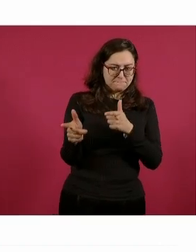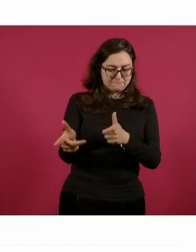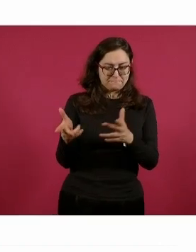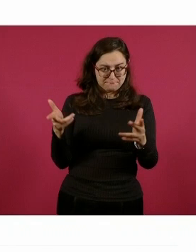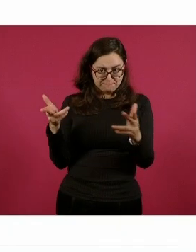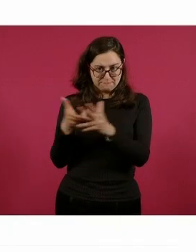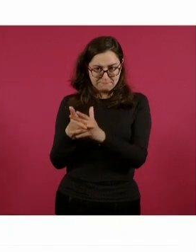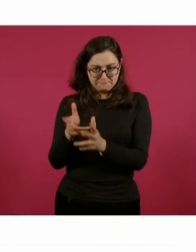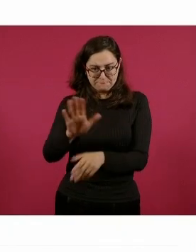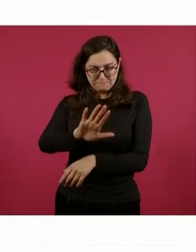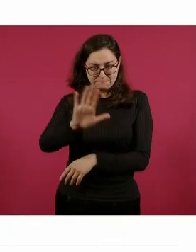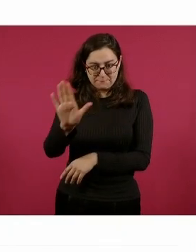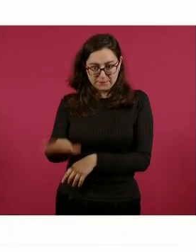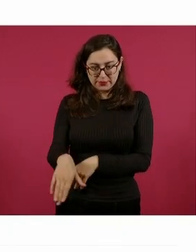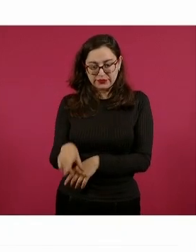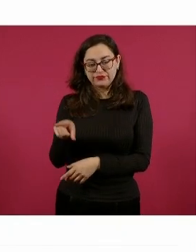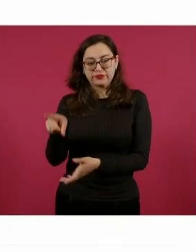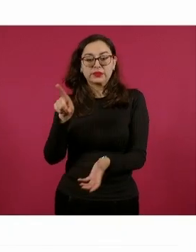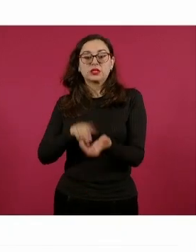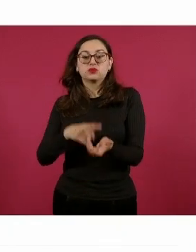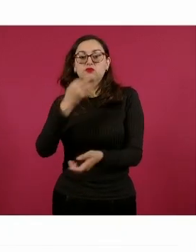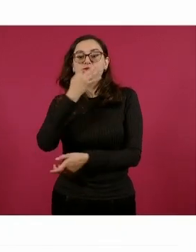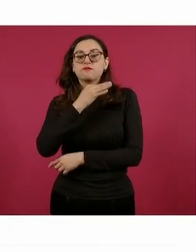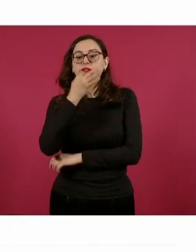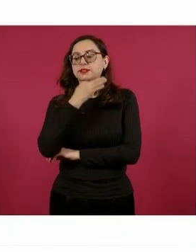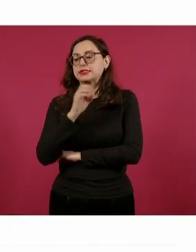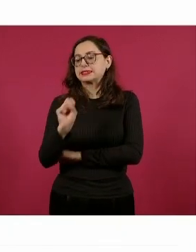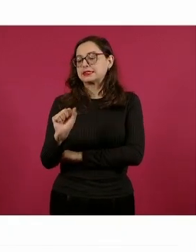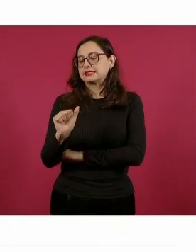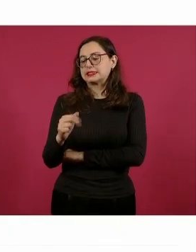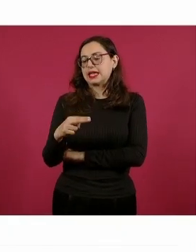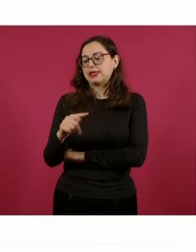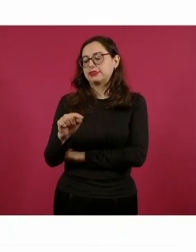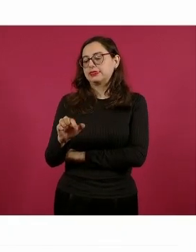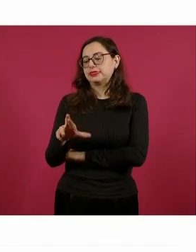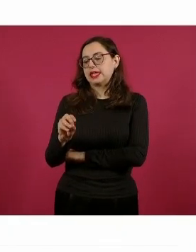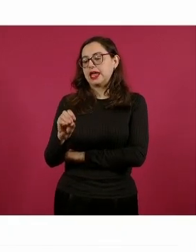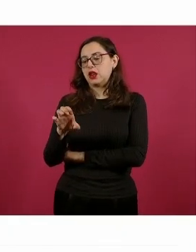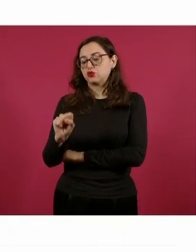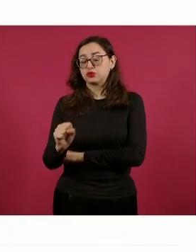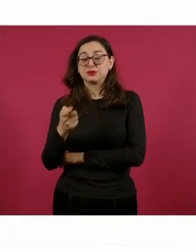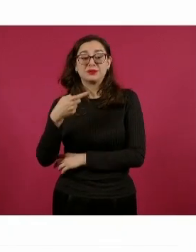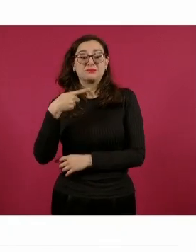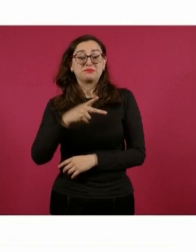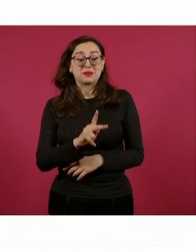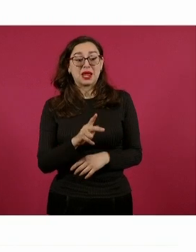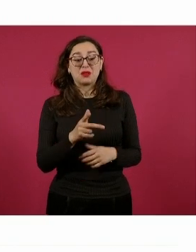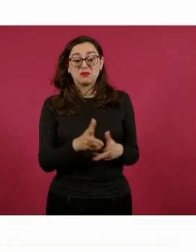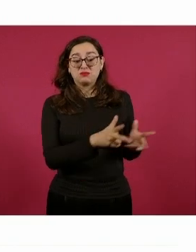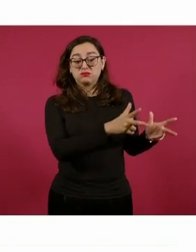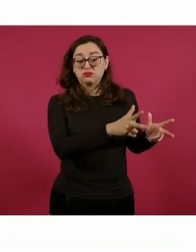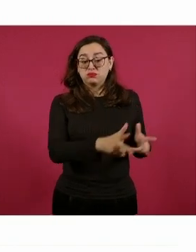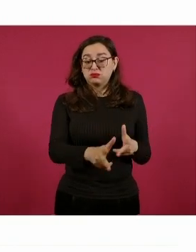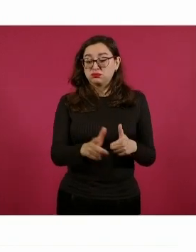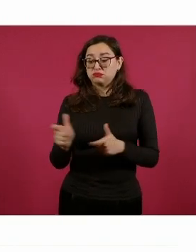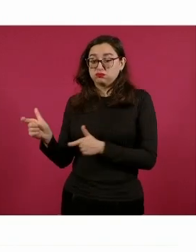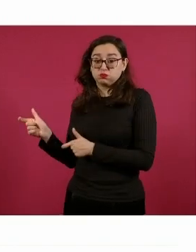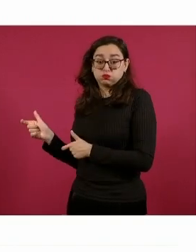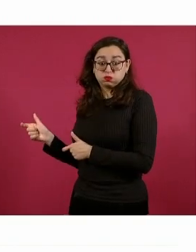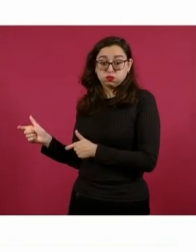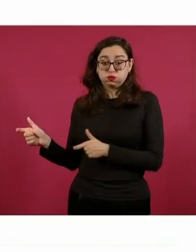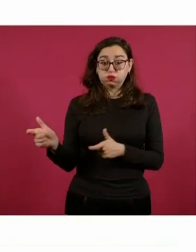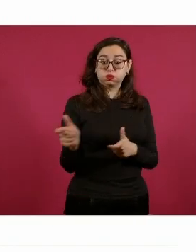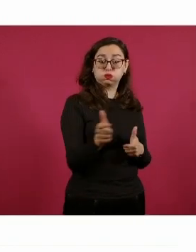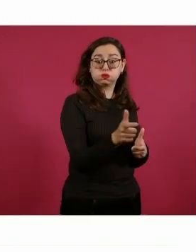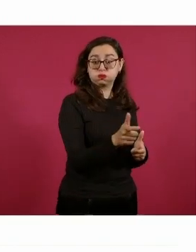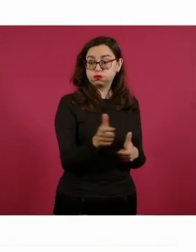dedicada a la santería. Sin embargo, los implicados realizaron disparos con armas de fuego en contra de los asistentes de